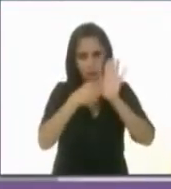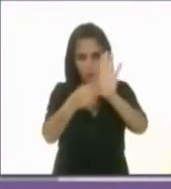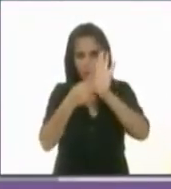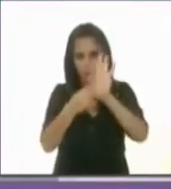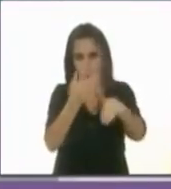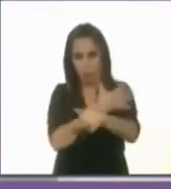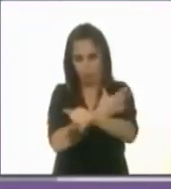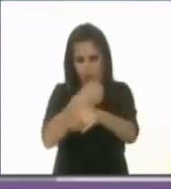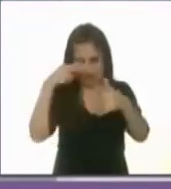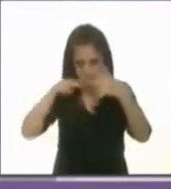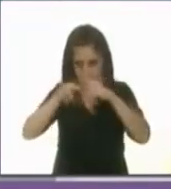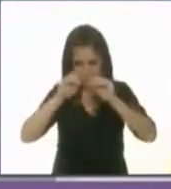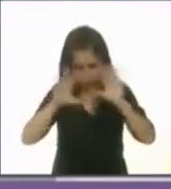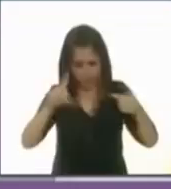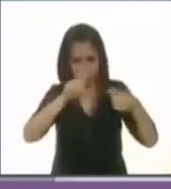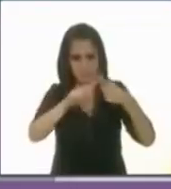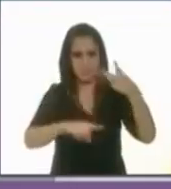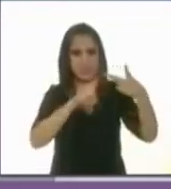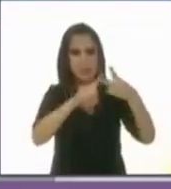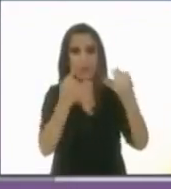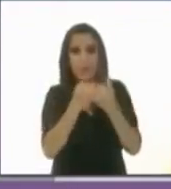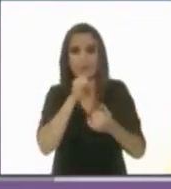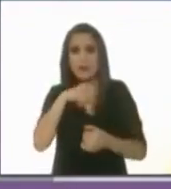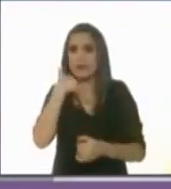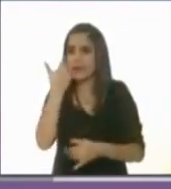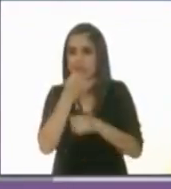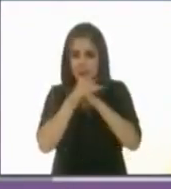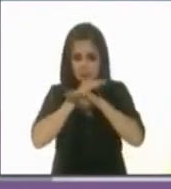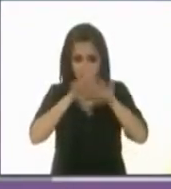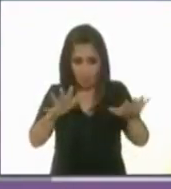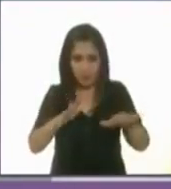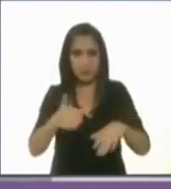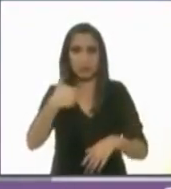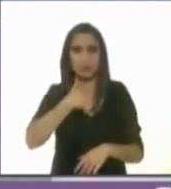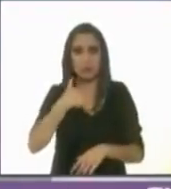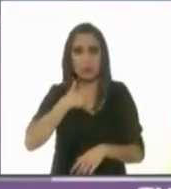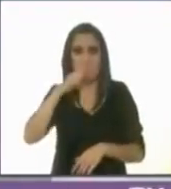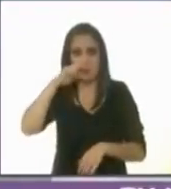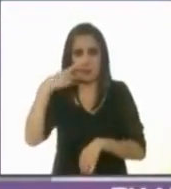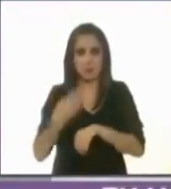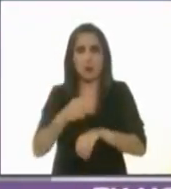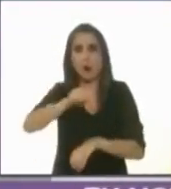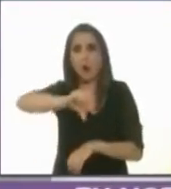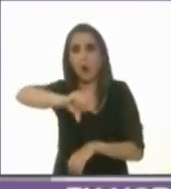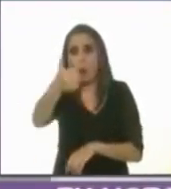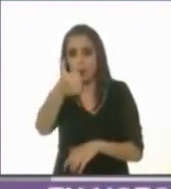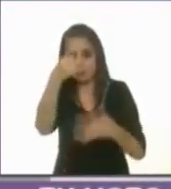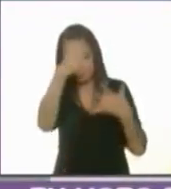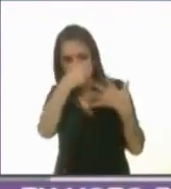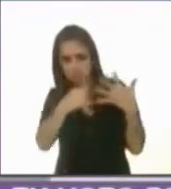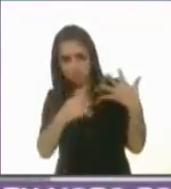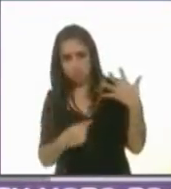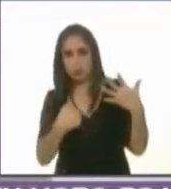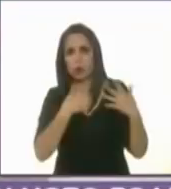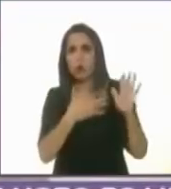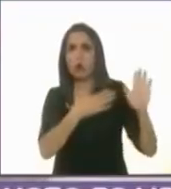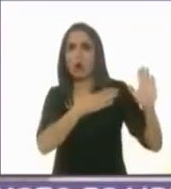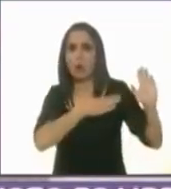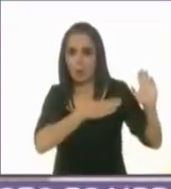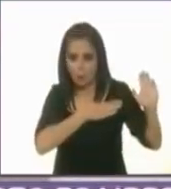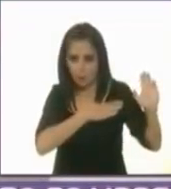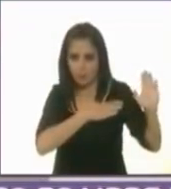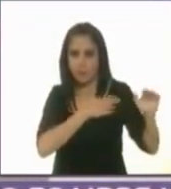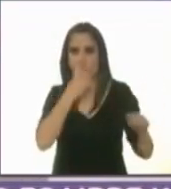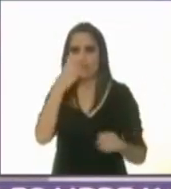hablaba, quiero informarles que asumí los 11 compromisos a los que precisamente me